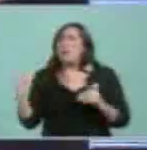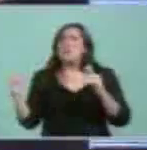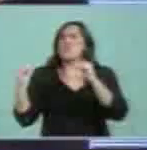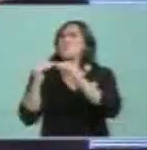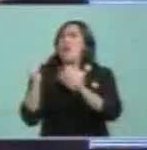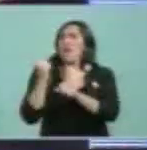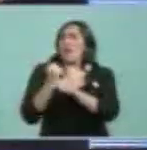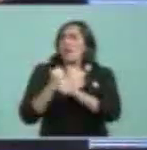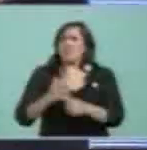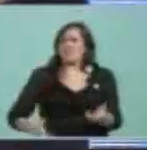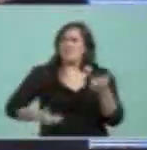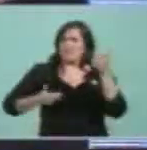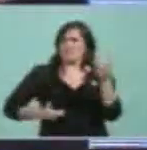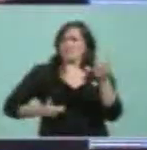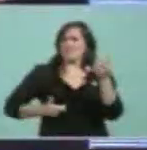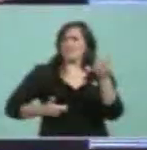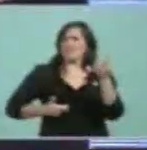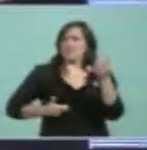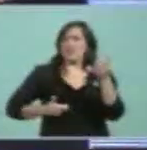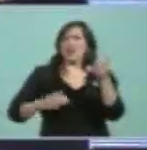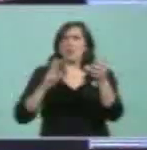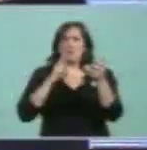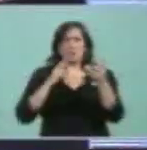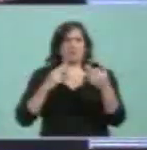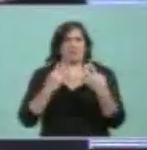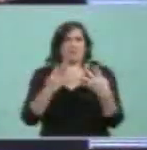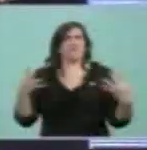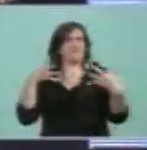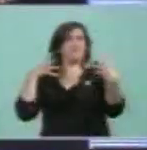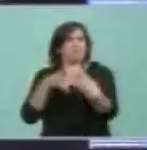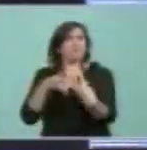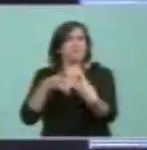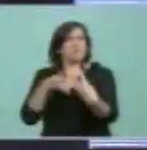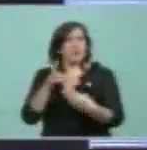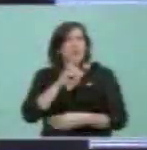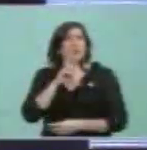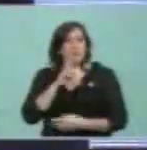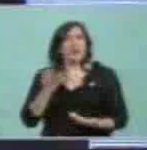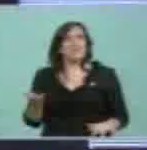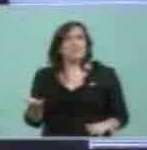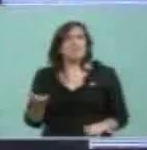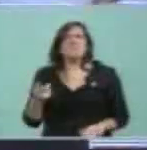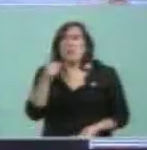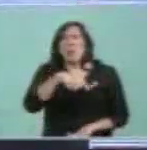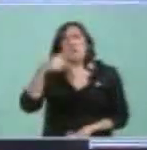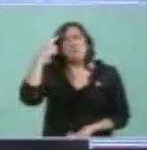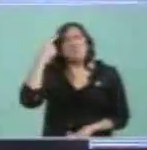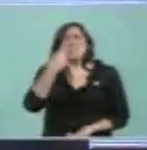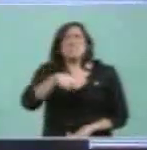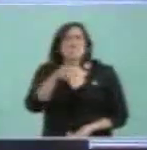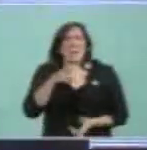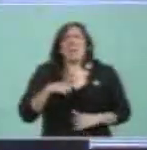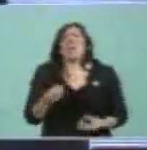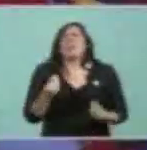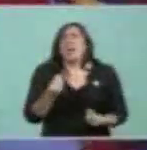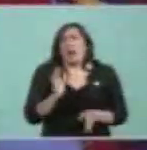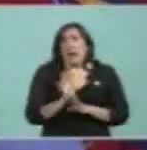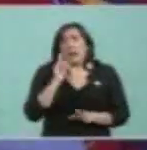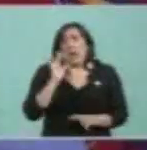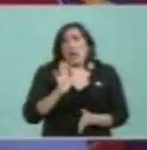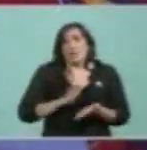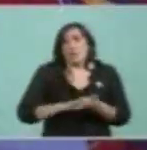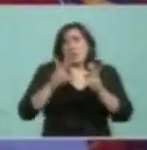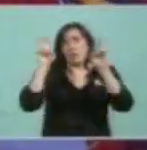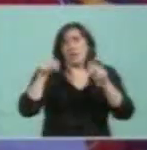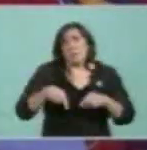fusil en mano, en el frente de batalla. Y ustedes me dirán, ¿y qué tiene que ver esto con el 25 de mayo? Yo